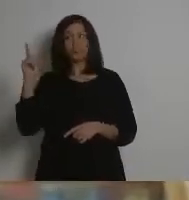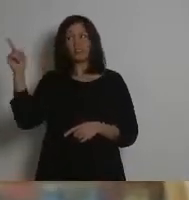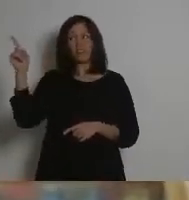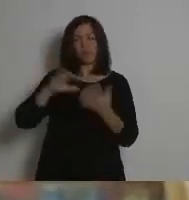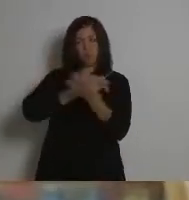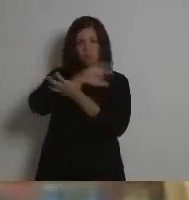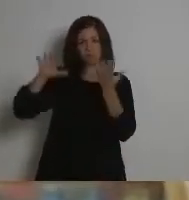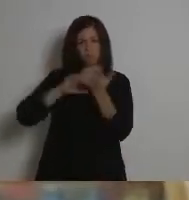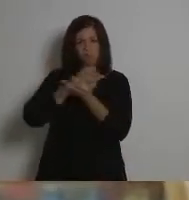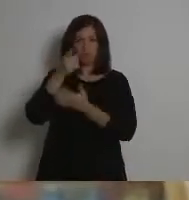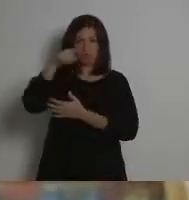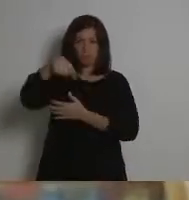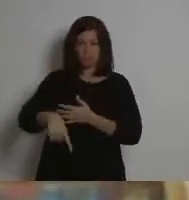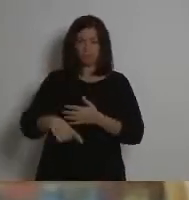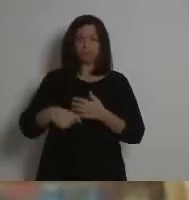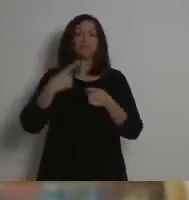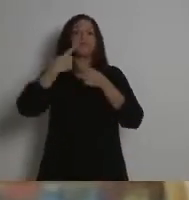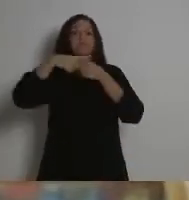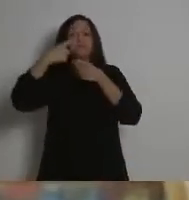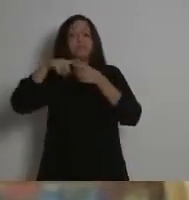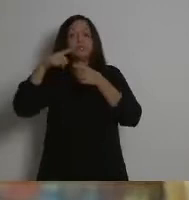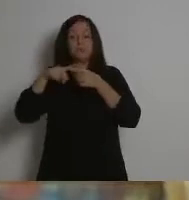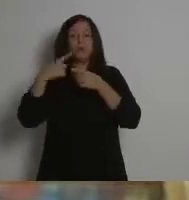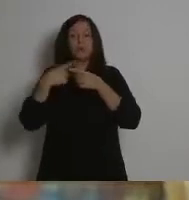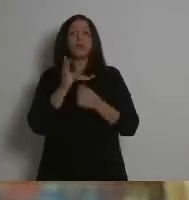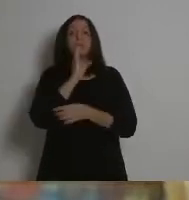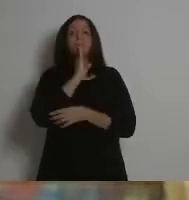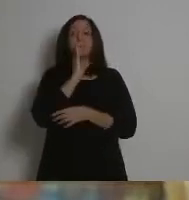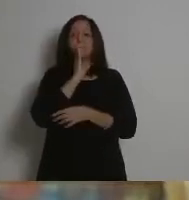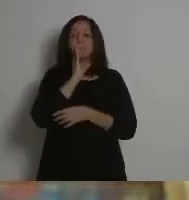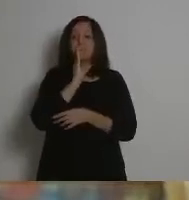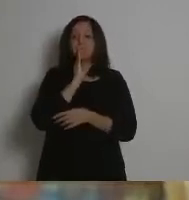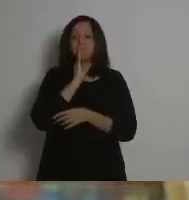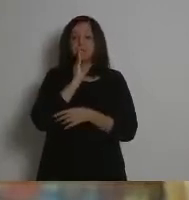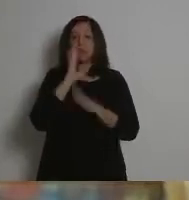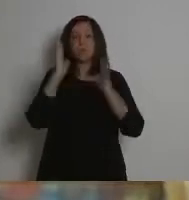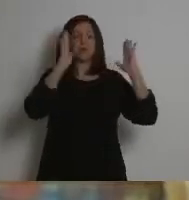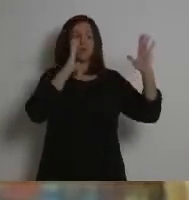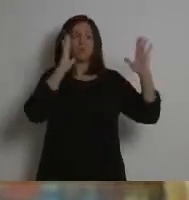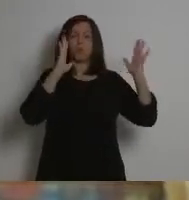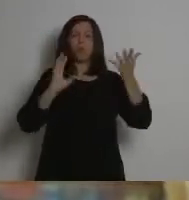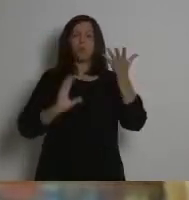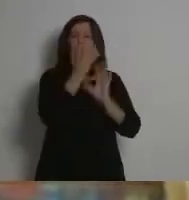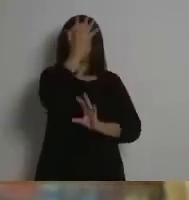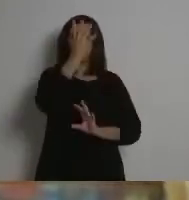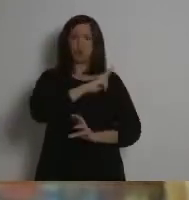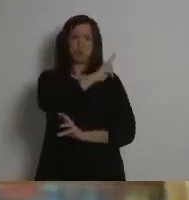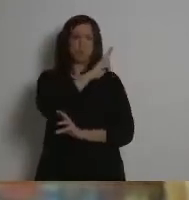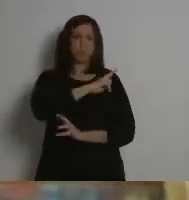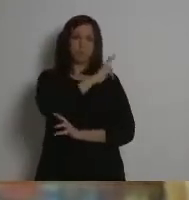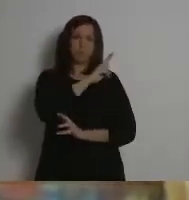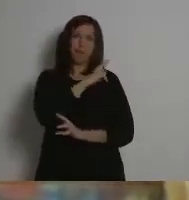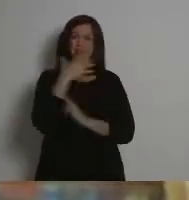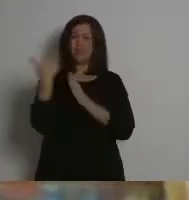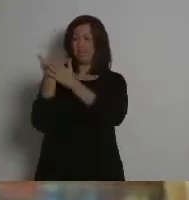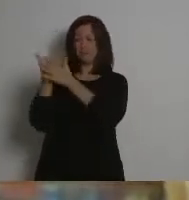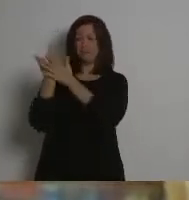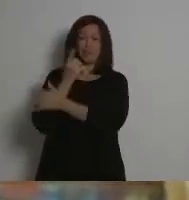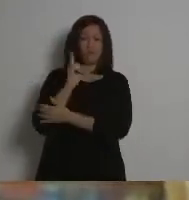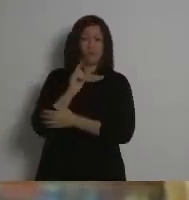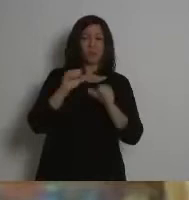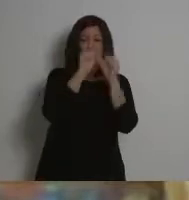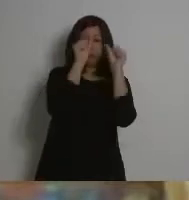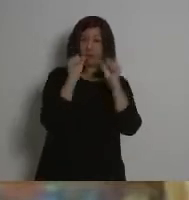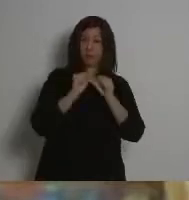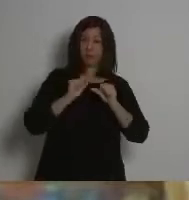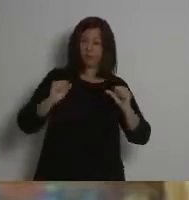del Congo. Porque, y eso también pasó durante la Revolución Verde, no nos explicaron que detrás de este modelo se